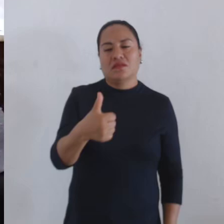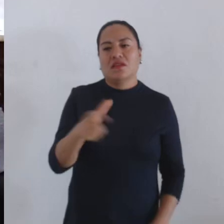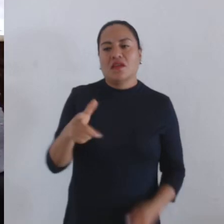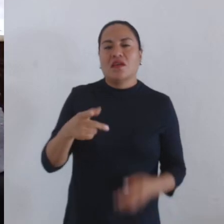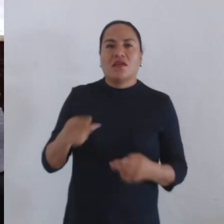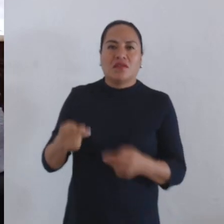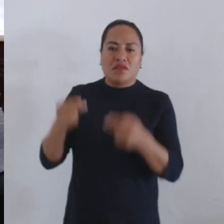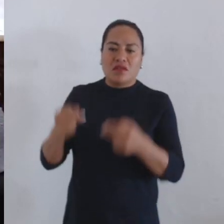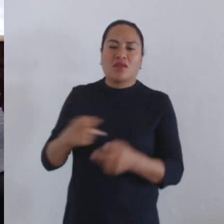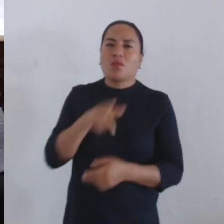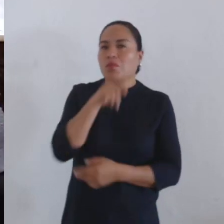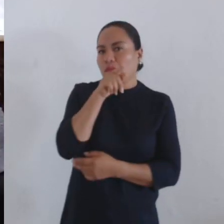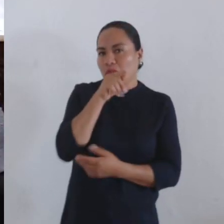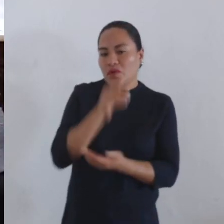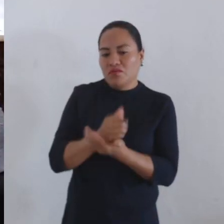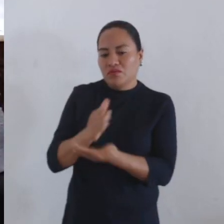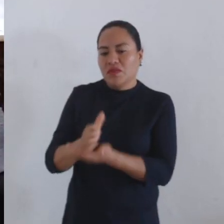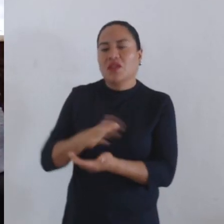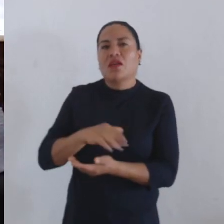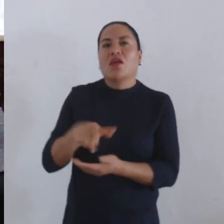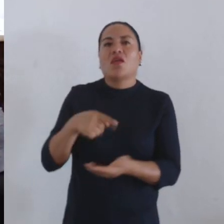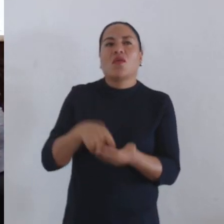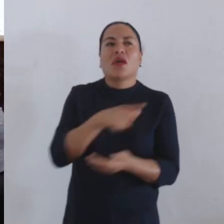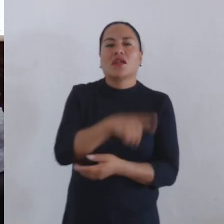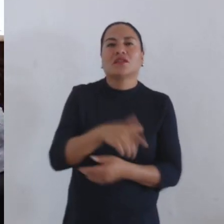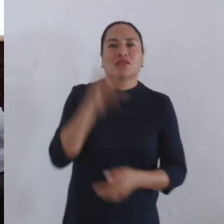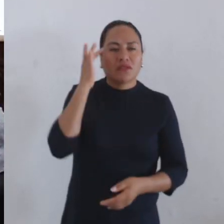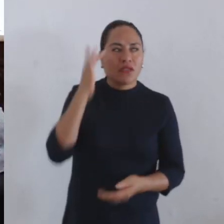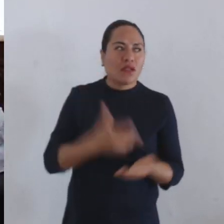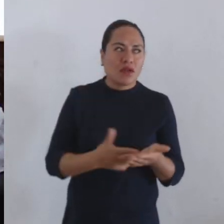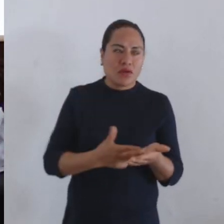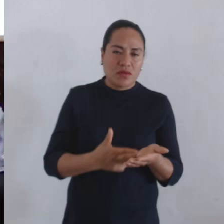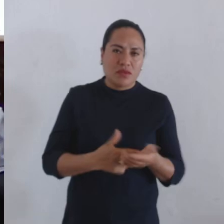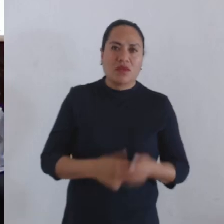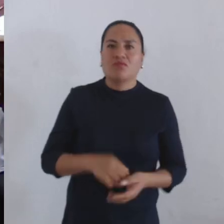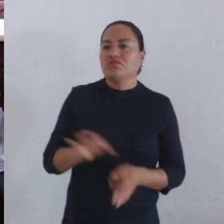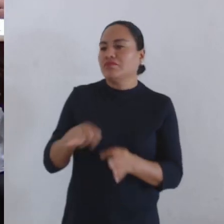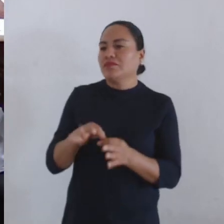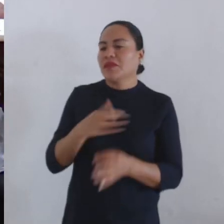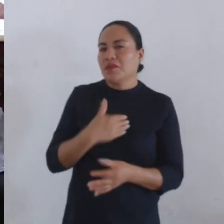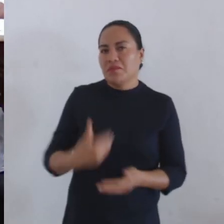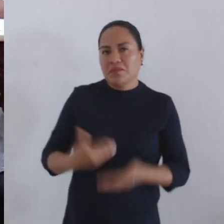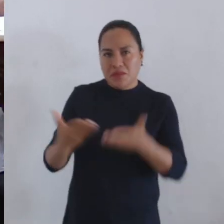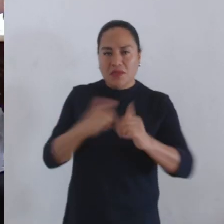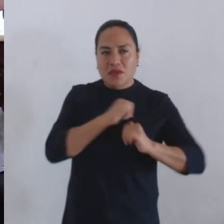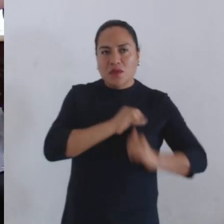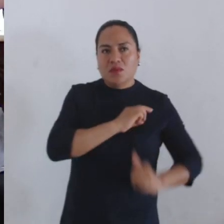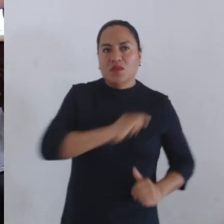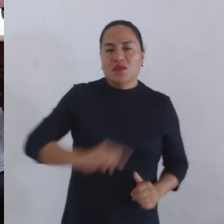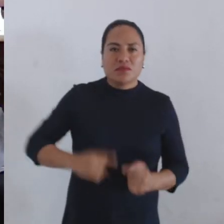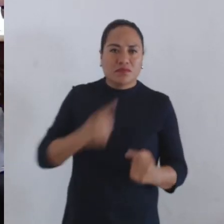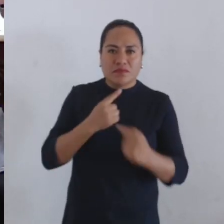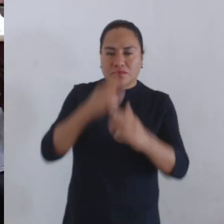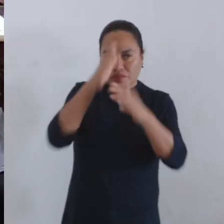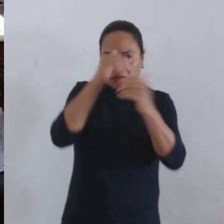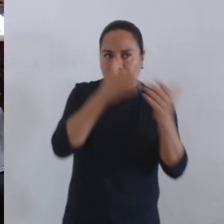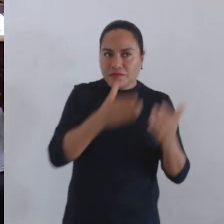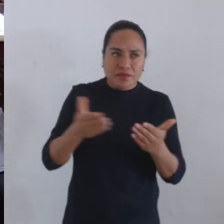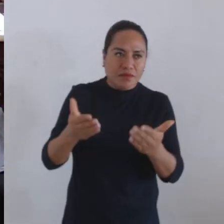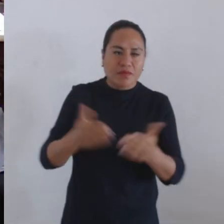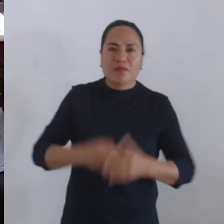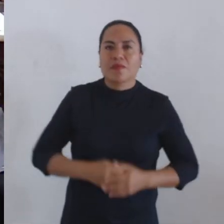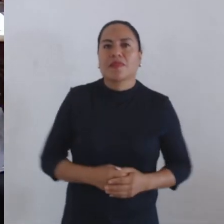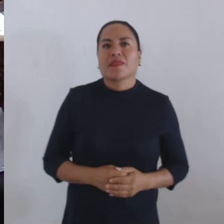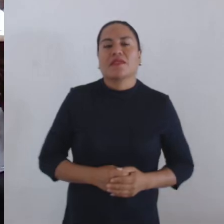con giro de apoyo ubicado en el Mercado Zonal Santa Rosa. Es cuanto, señor Presidente, está a su consideración y de las señoras